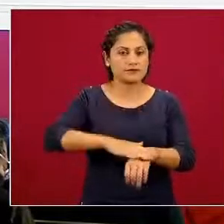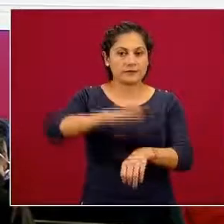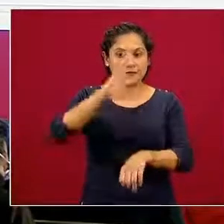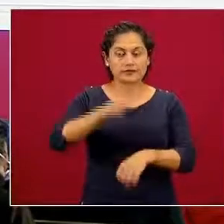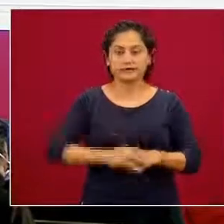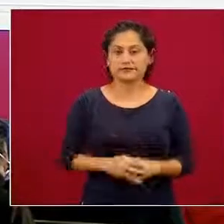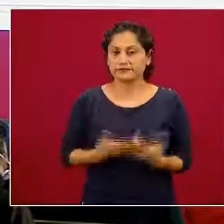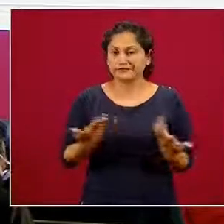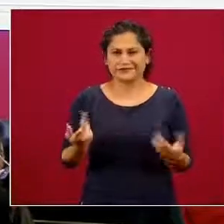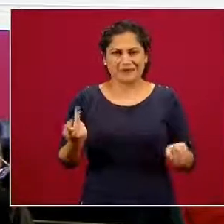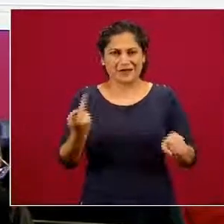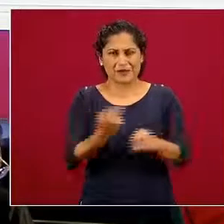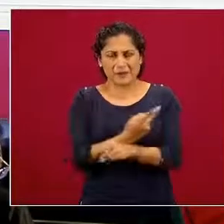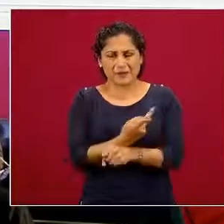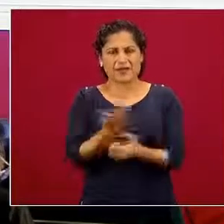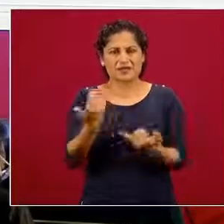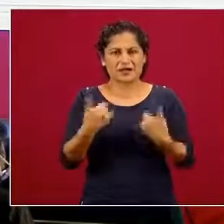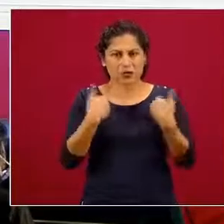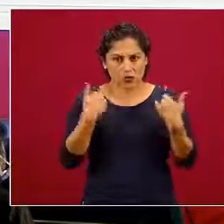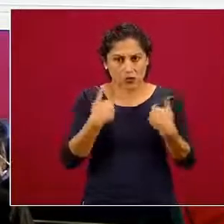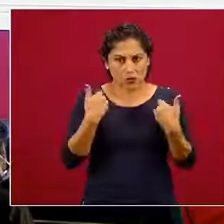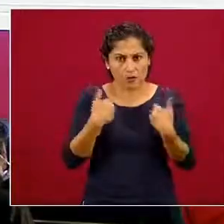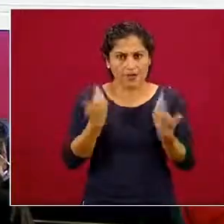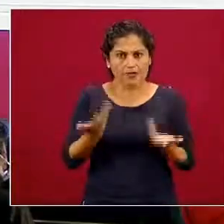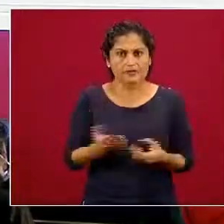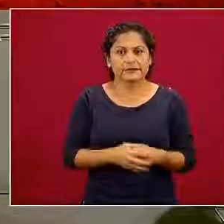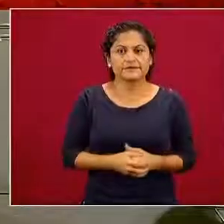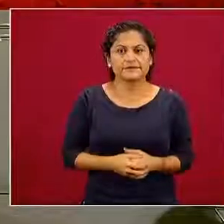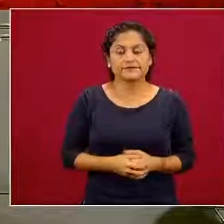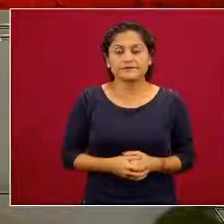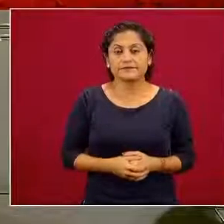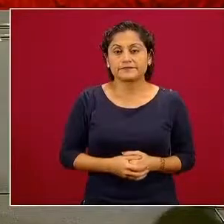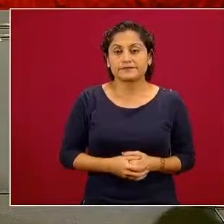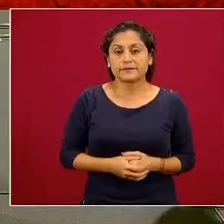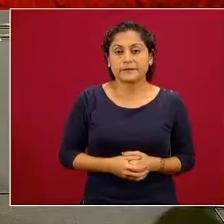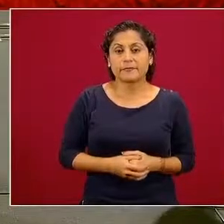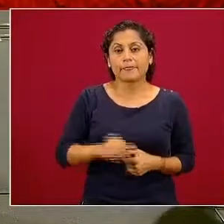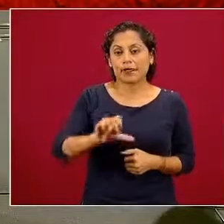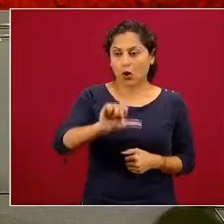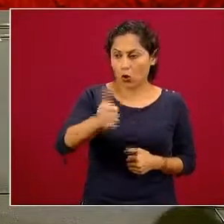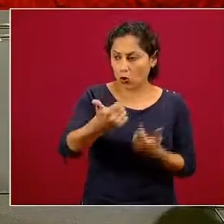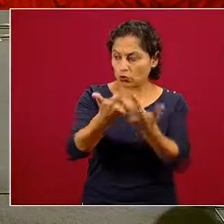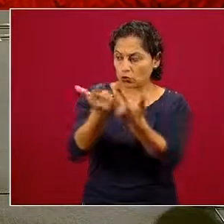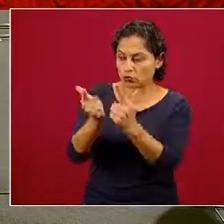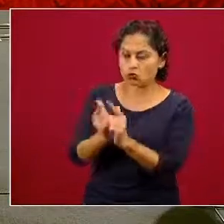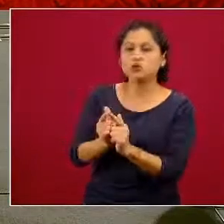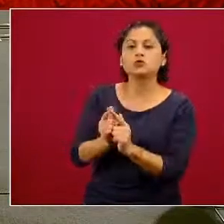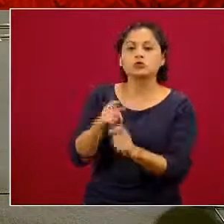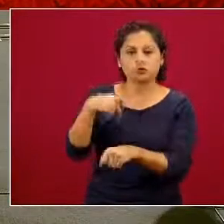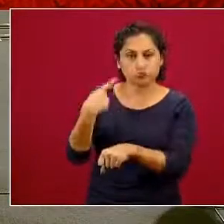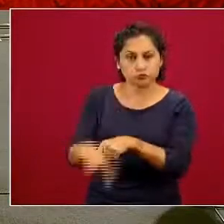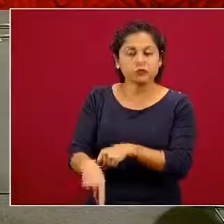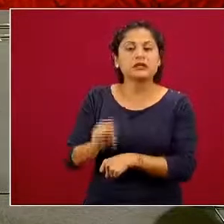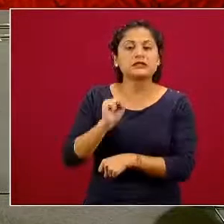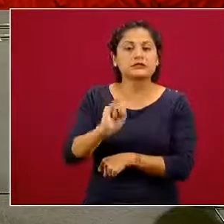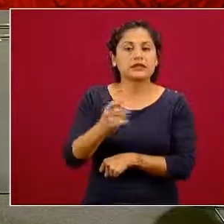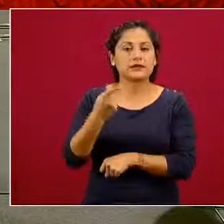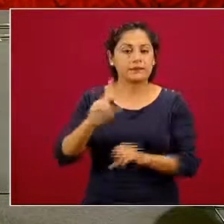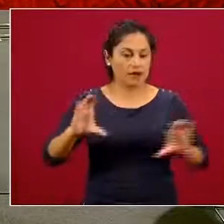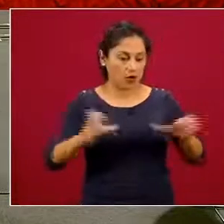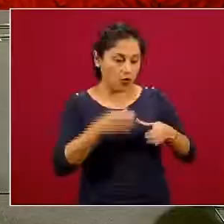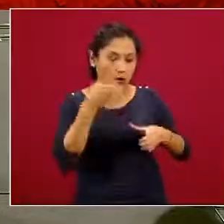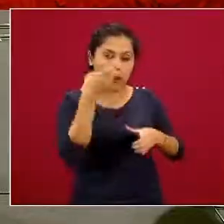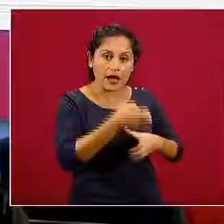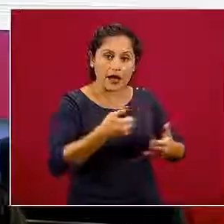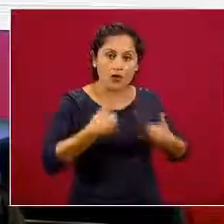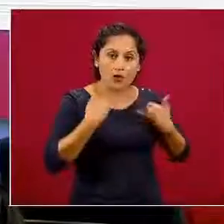¿Qué es lo que está pasando con nuestros jóvenes? Además de que hay otros grupos vulnerables, este es el grupo que tiene la tasa más alta y por eso